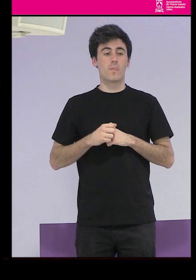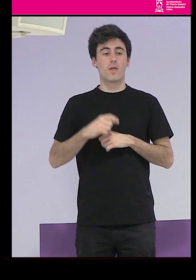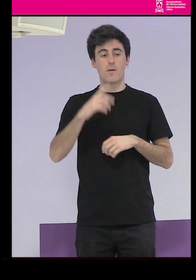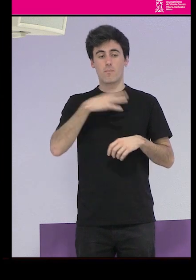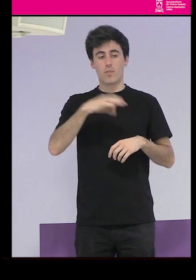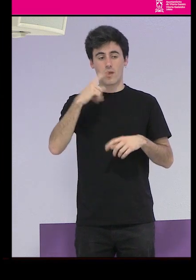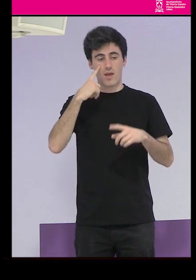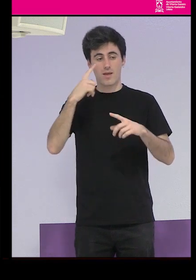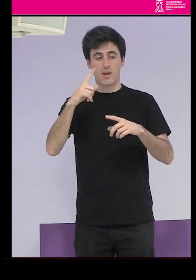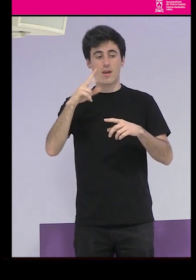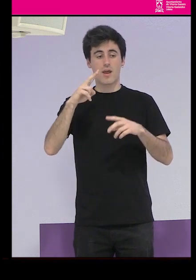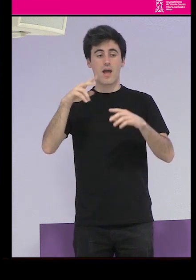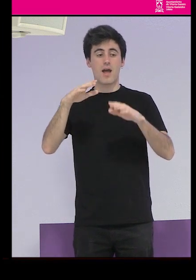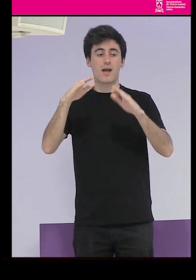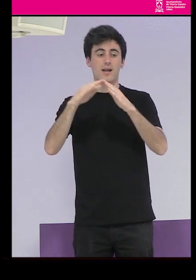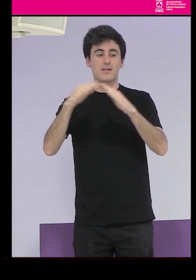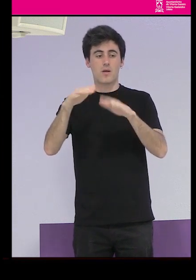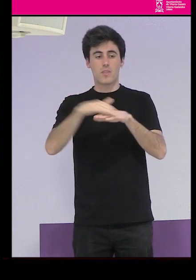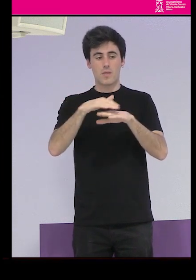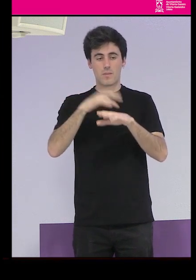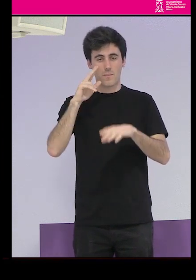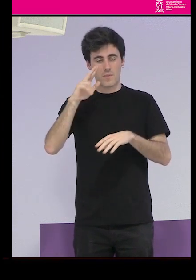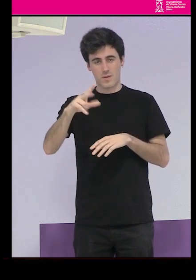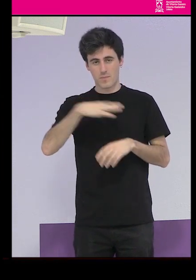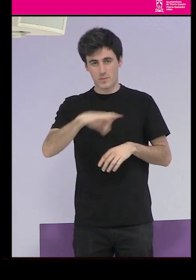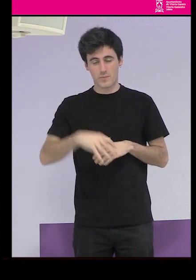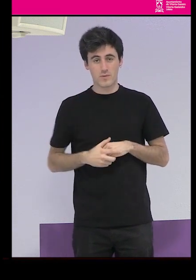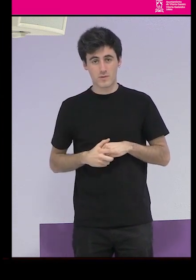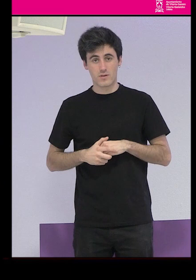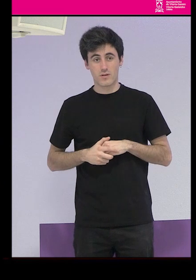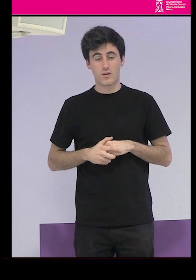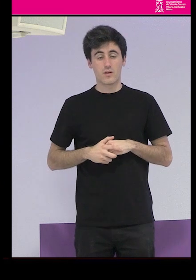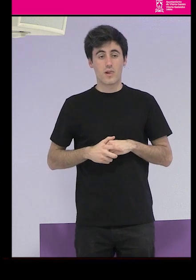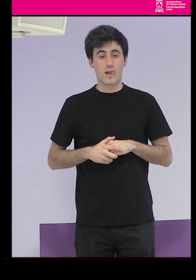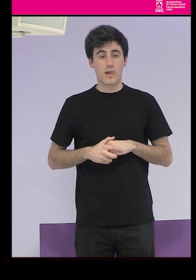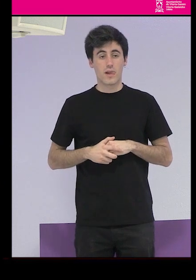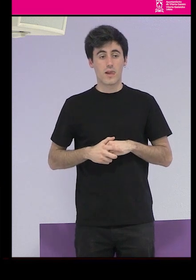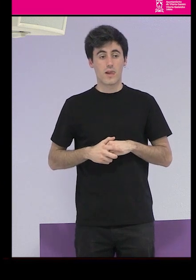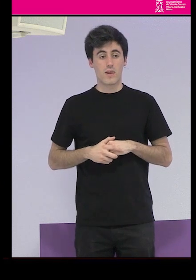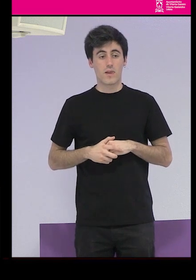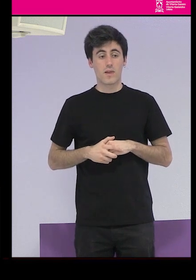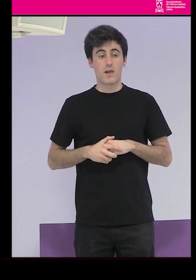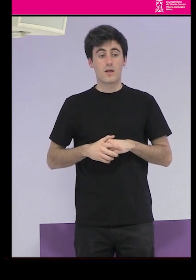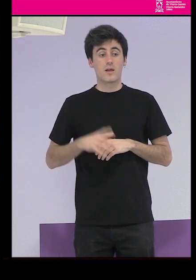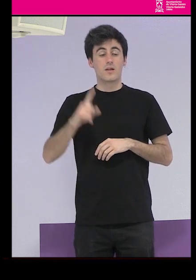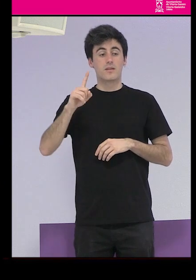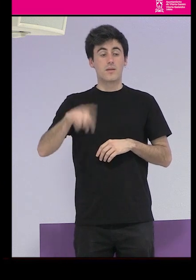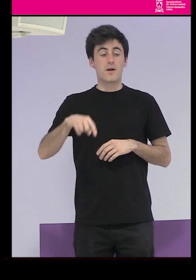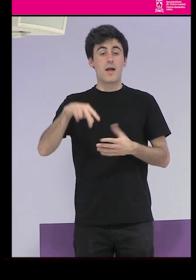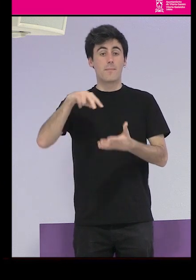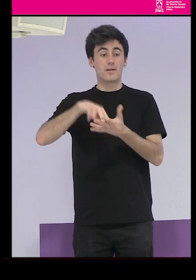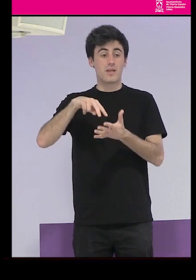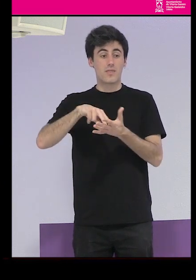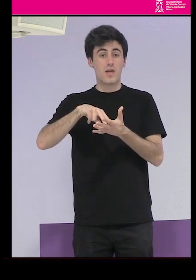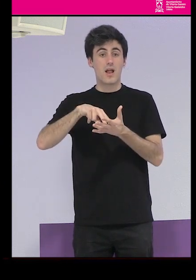y ya en presencial pero también queremos que vengáis aunque sean zapatillas será